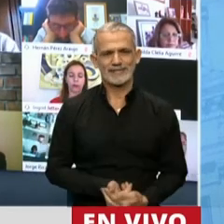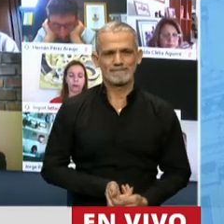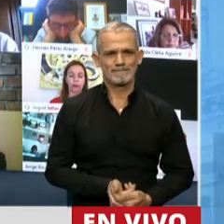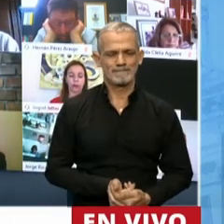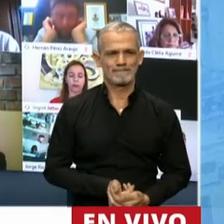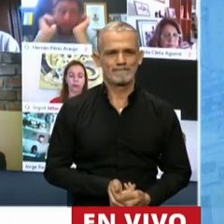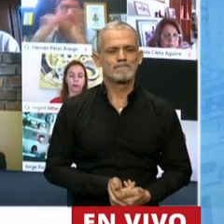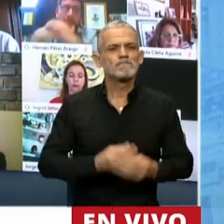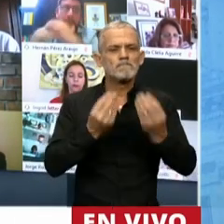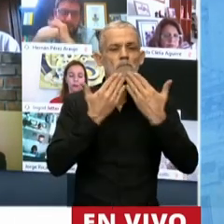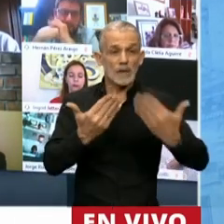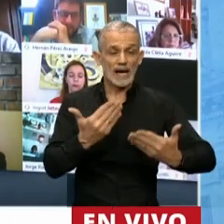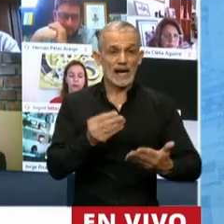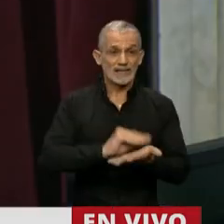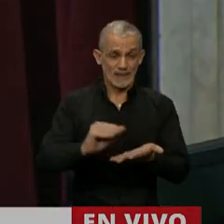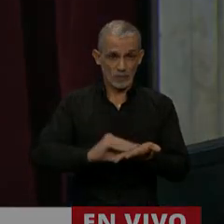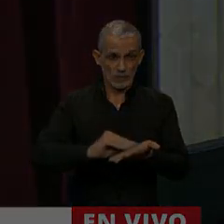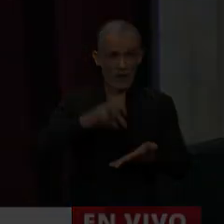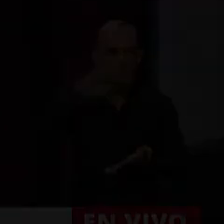Presidente. Muchas gracias, Diputado Ponce.